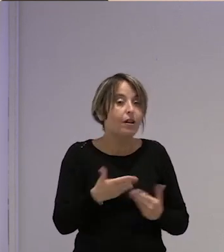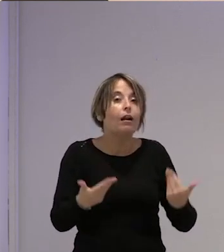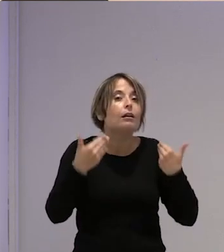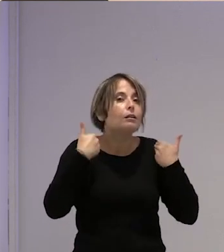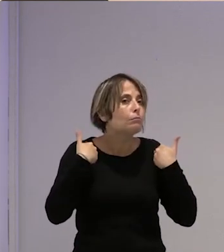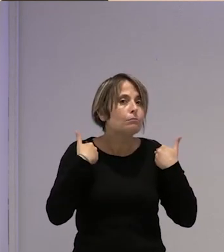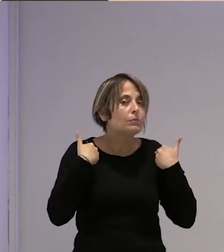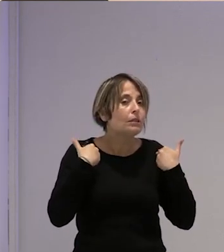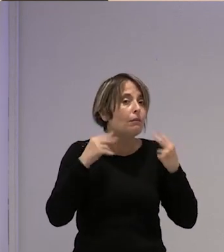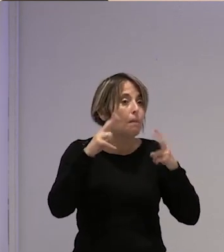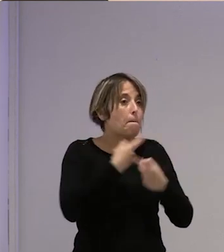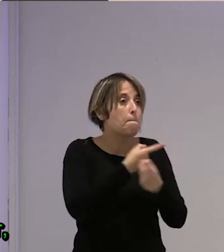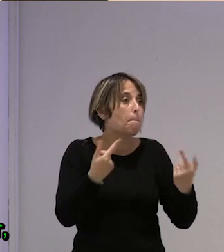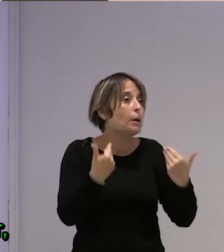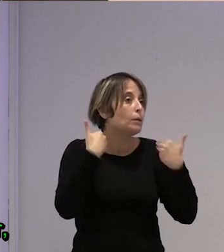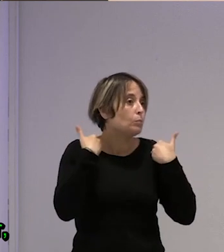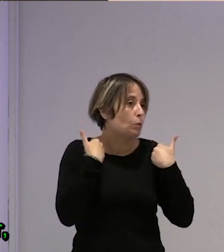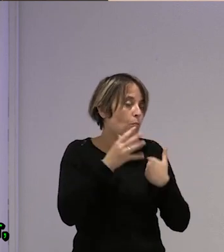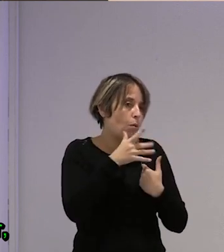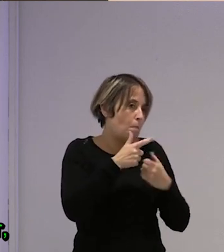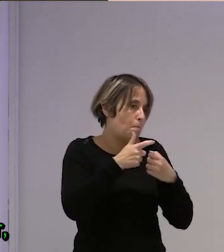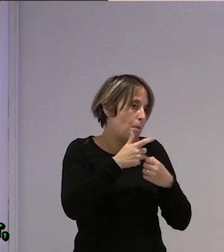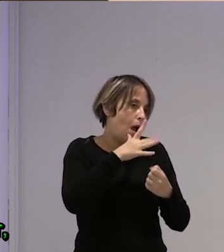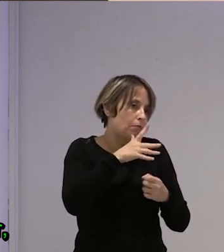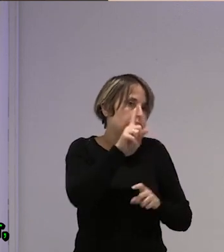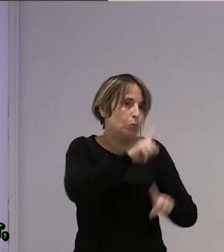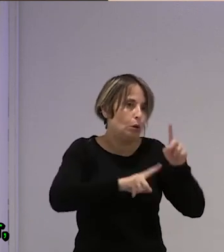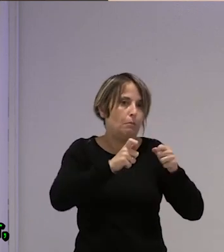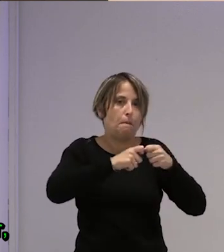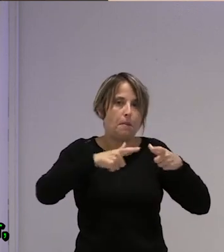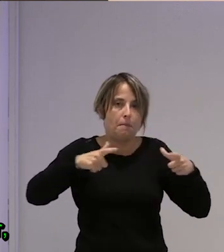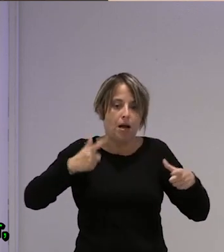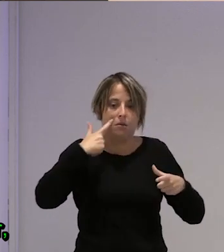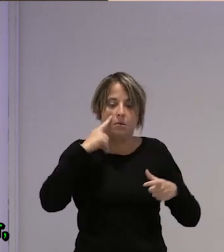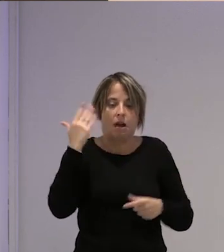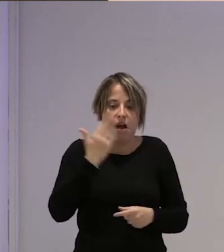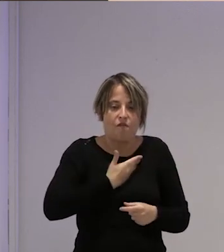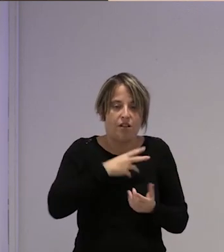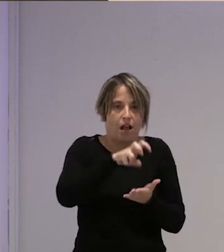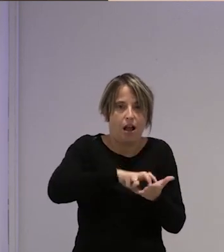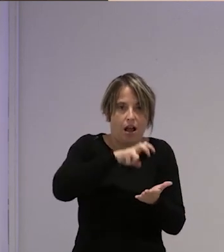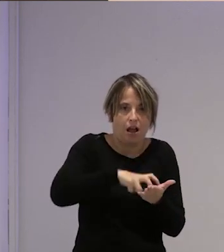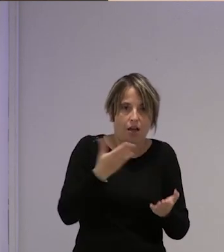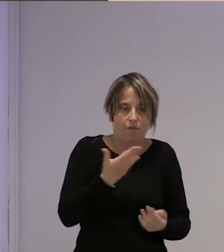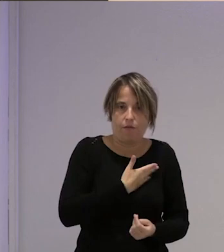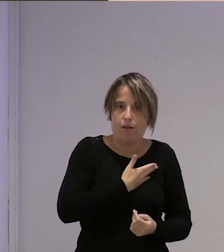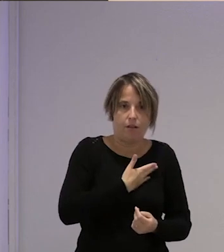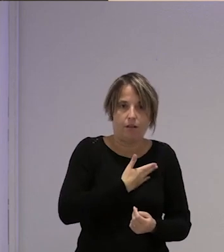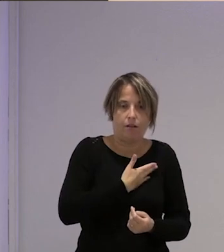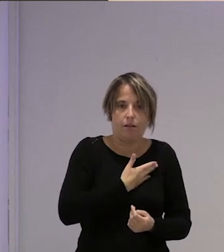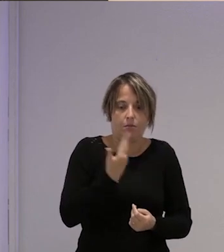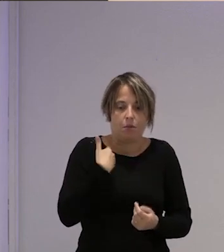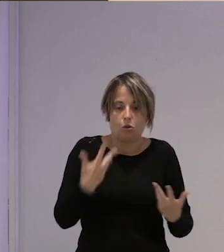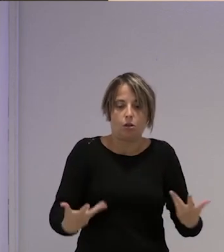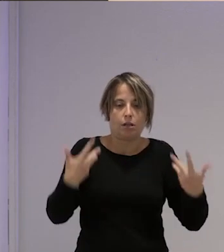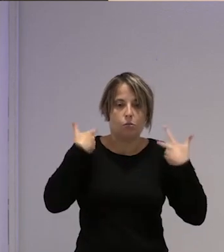final de la mayor parte porque cada vez se cargan más incluso a pequeño y mediano agricultor pues es Monsanto